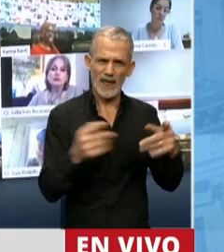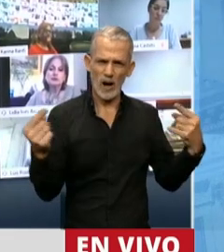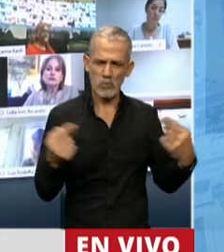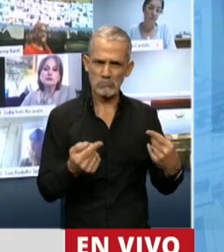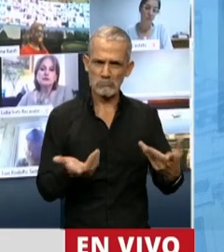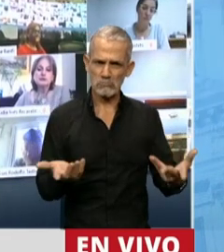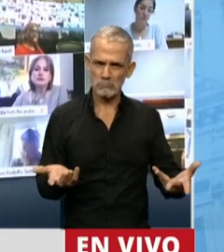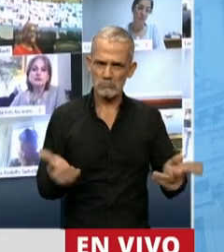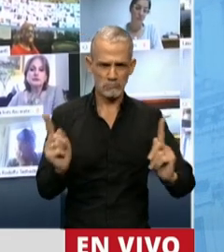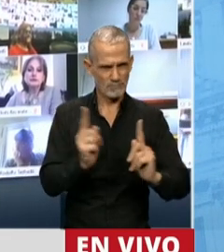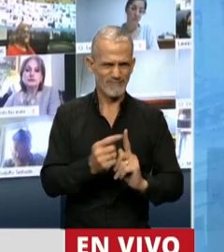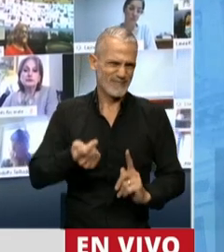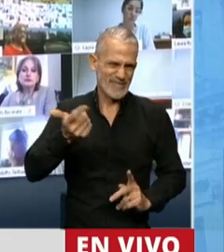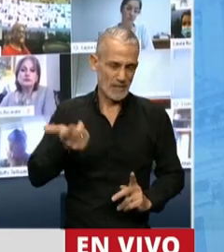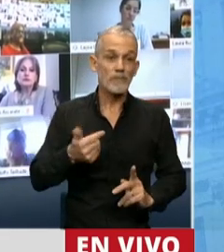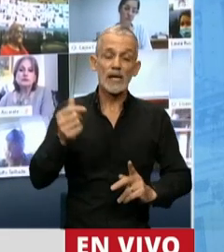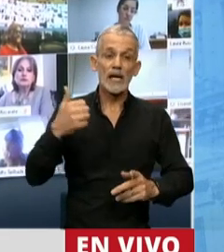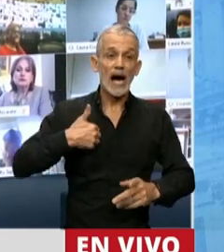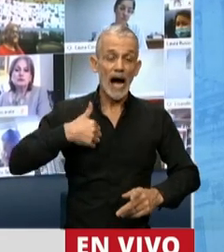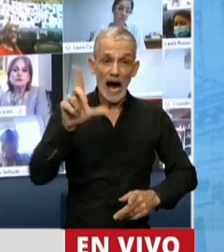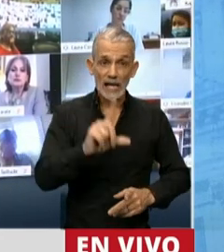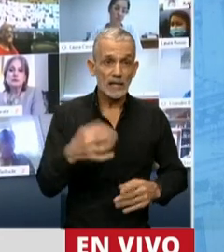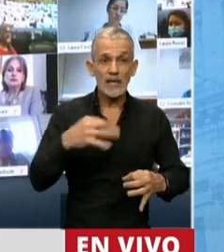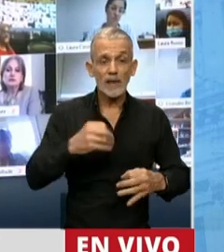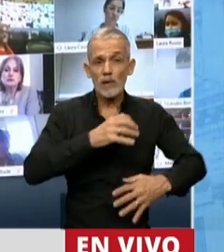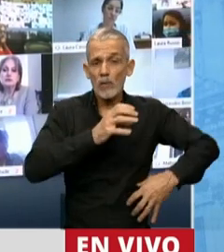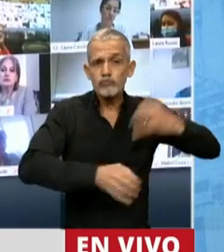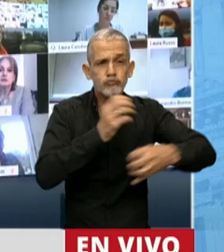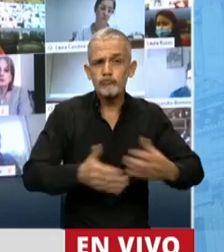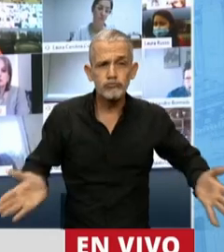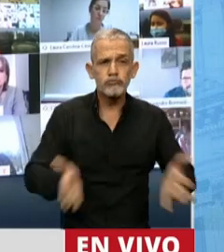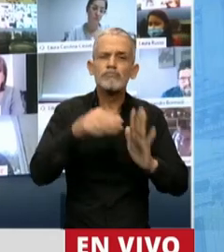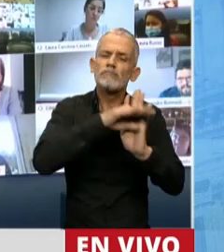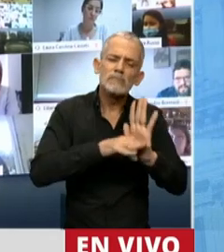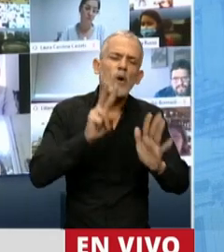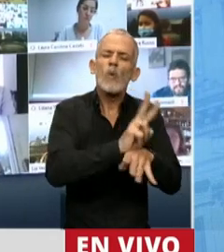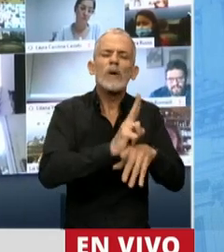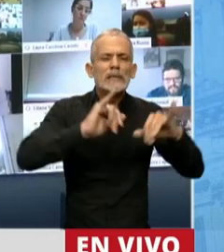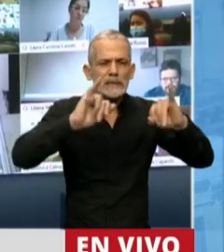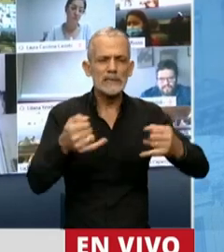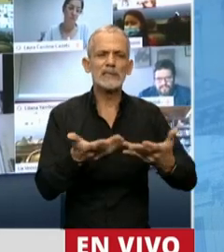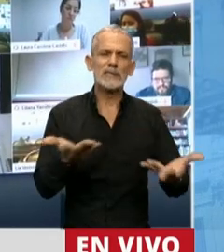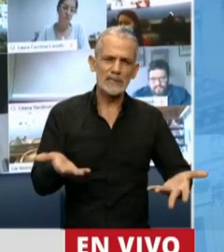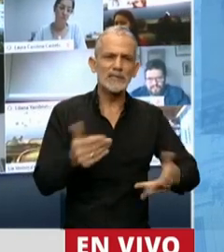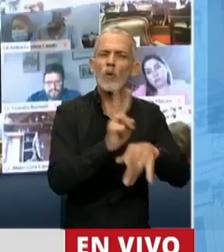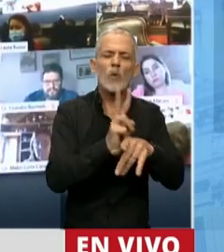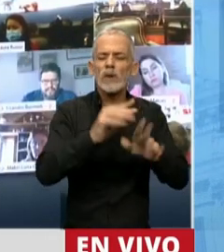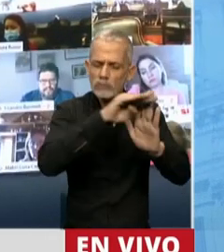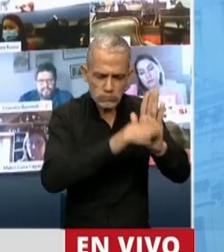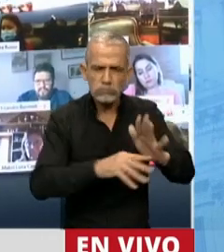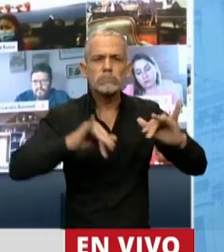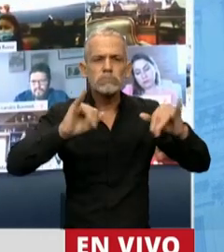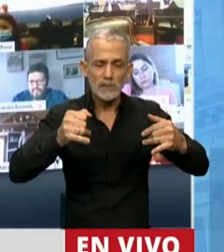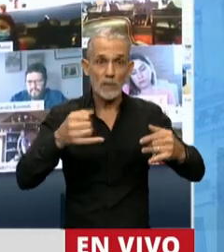Y es muy simple, el país tiene que volver a funcionar con todas las precauciones, con todos los cuidados,